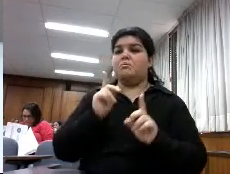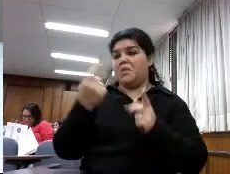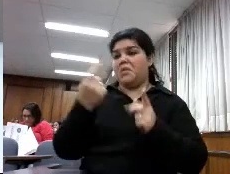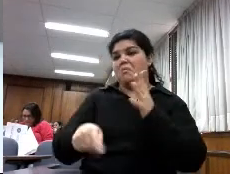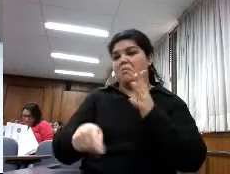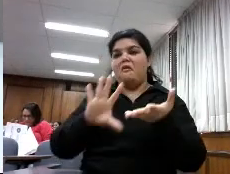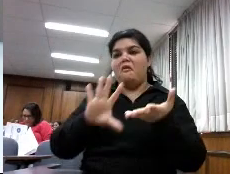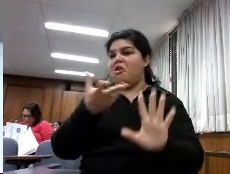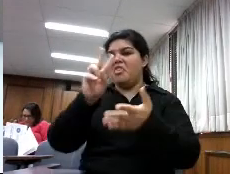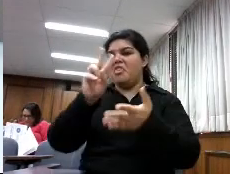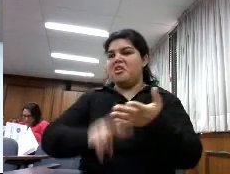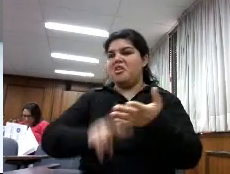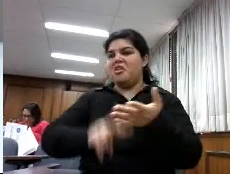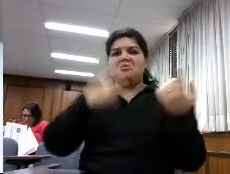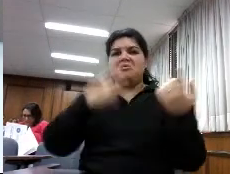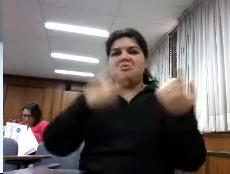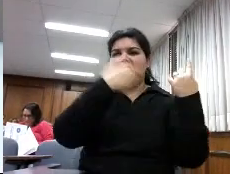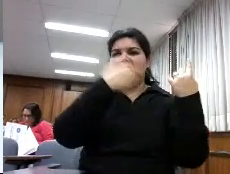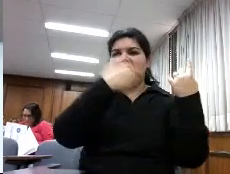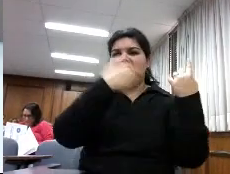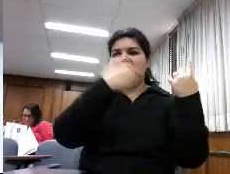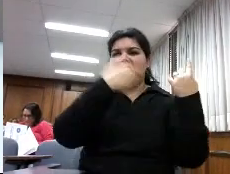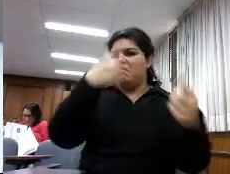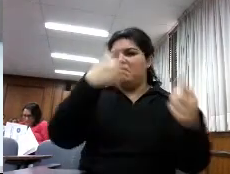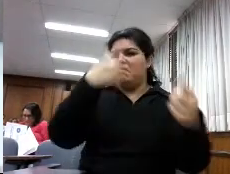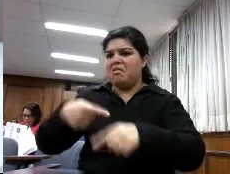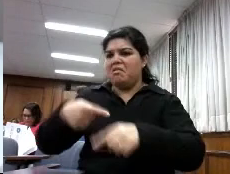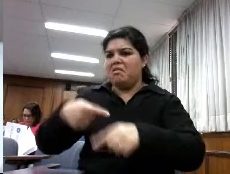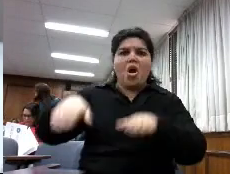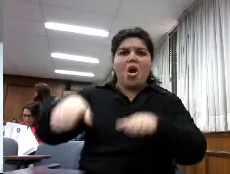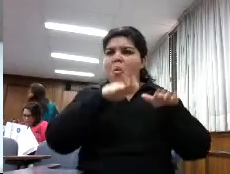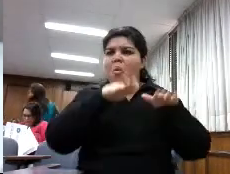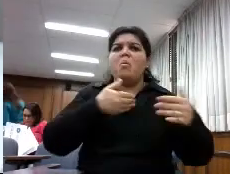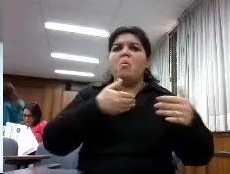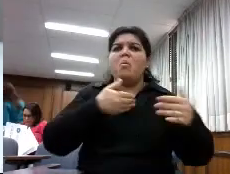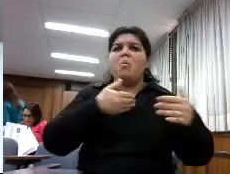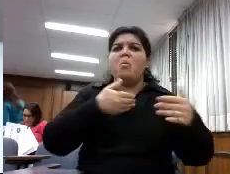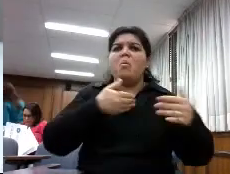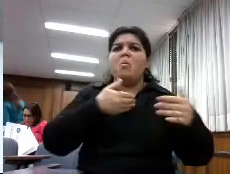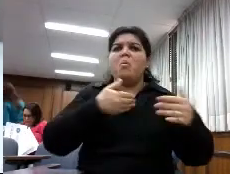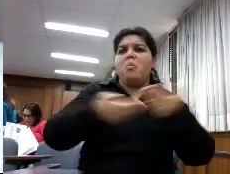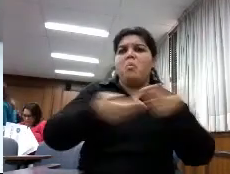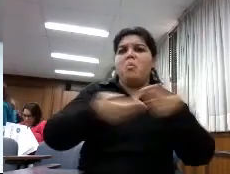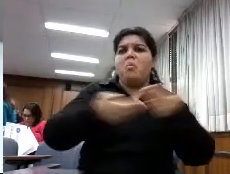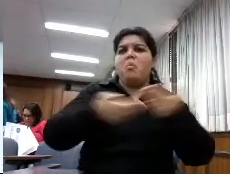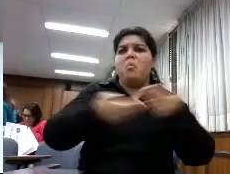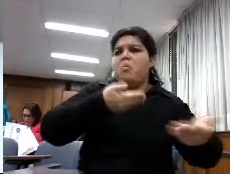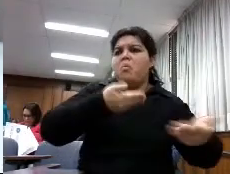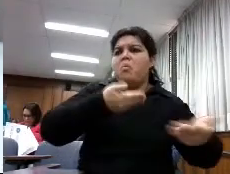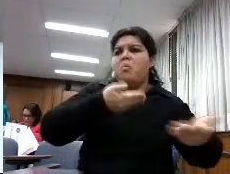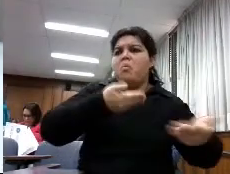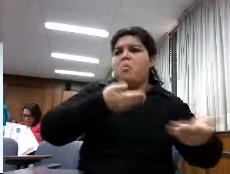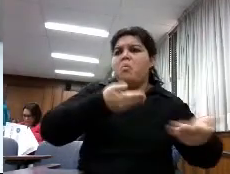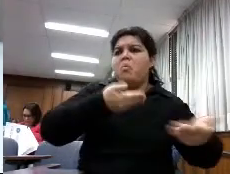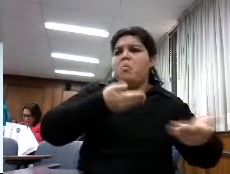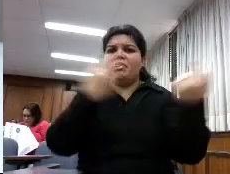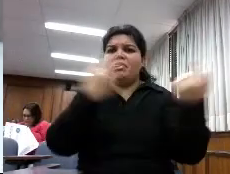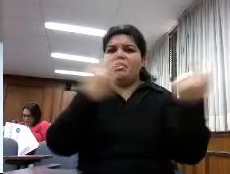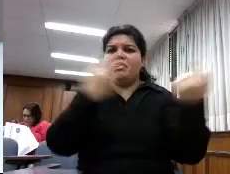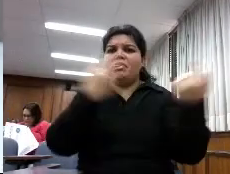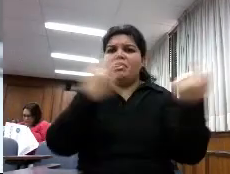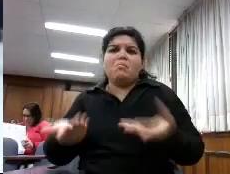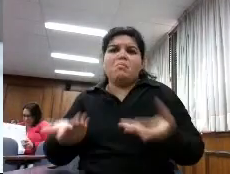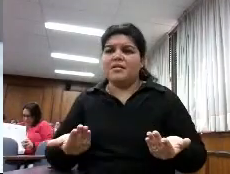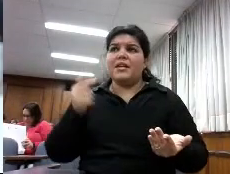es que para nada tiene que ser incompatible son dos formas de leer que se están reforzando precisamente esa es la